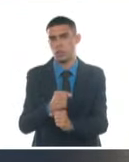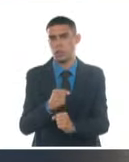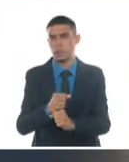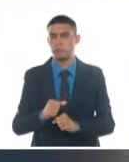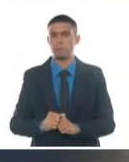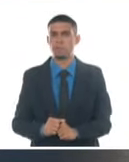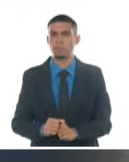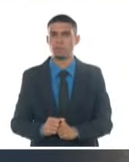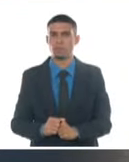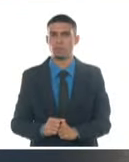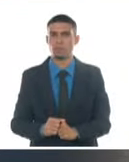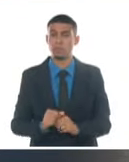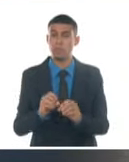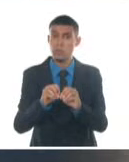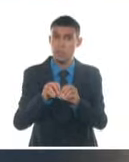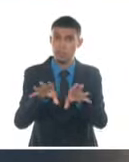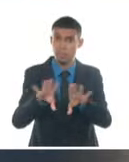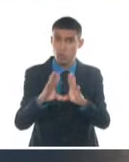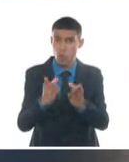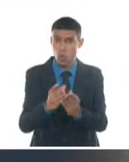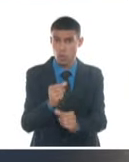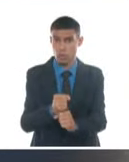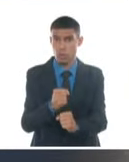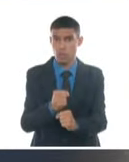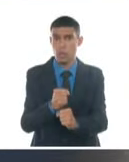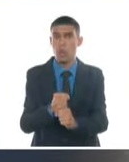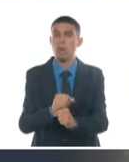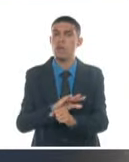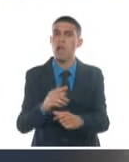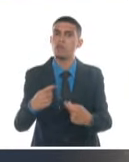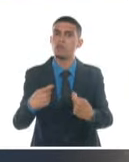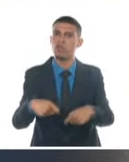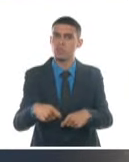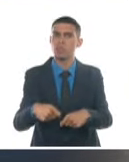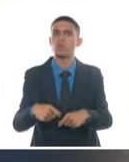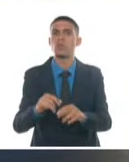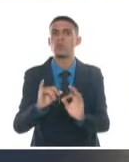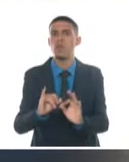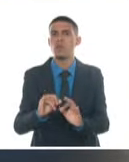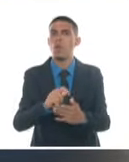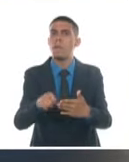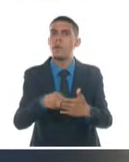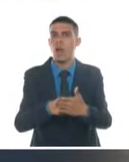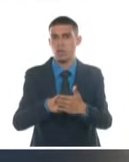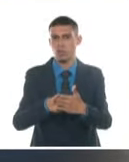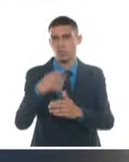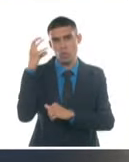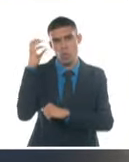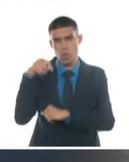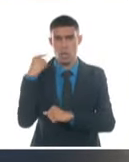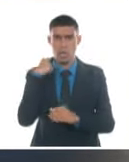la buena repercusión que tuvieron estas acciones, se decidió, como proyección de gobierno para este año, desarrollarlas de manera...